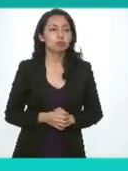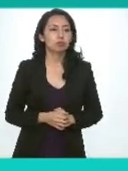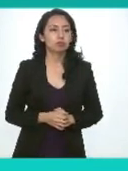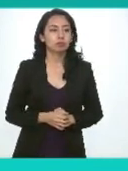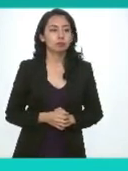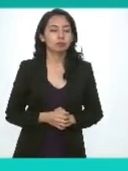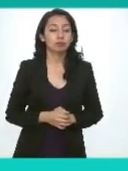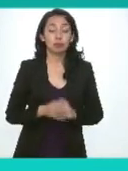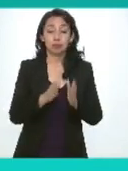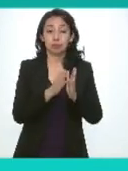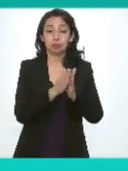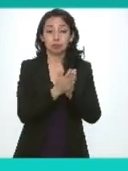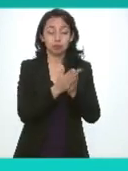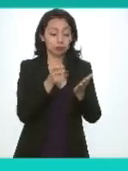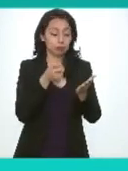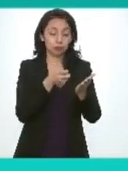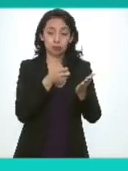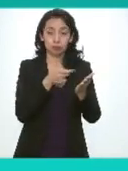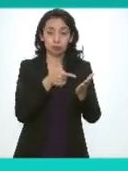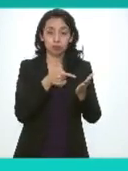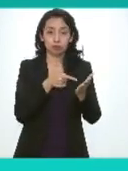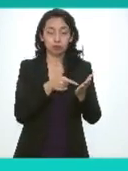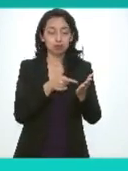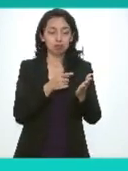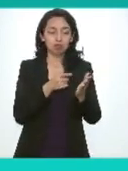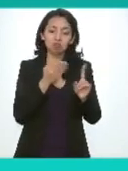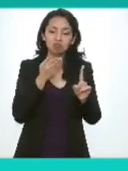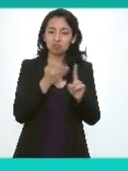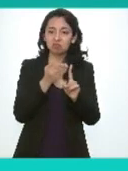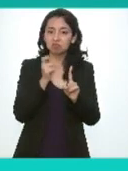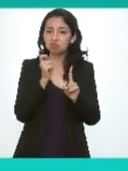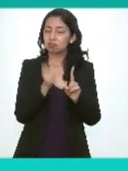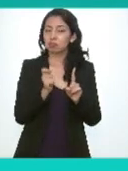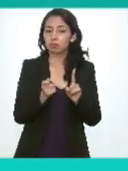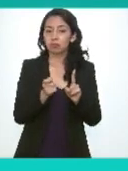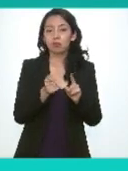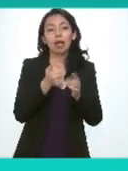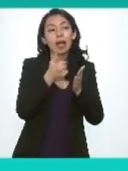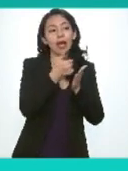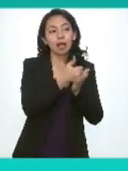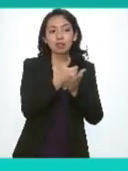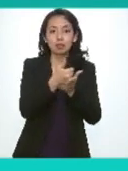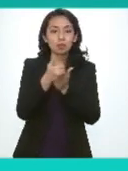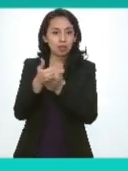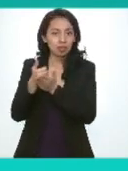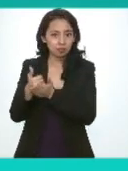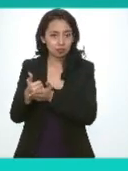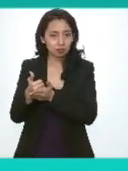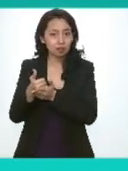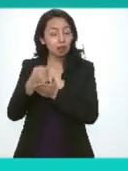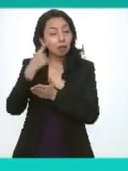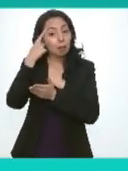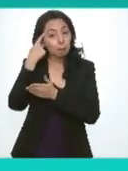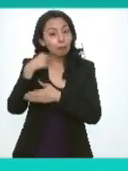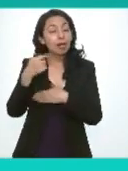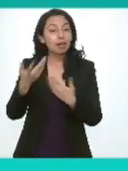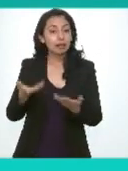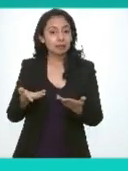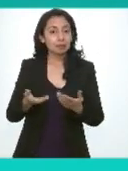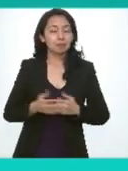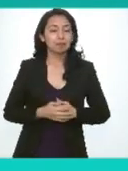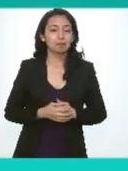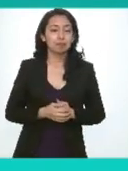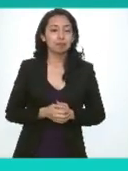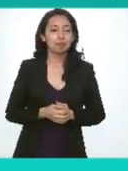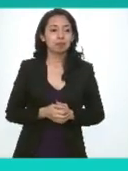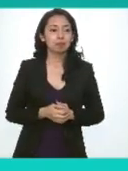este manual pues lo que busca es ayudarnos a que se tenga una